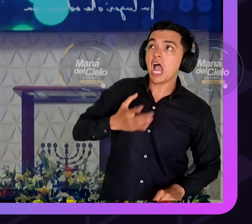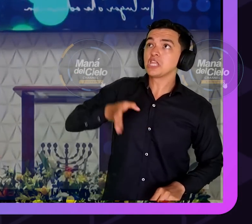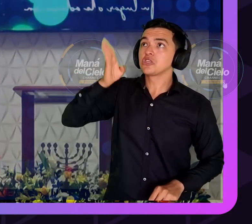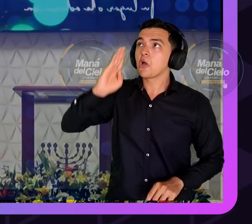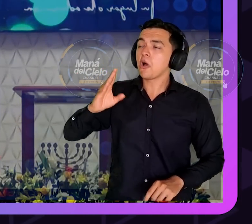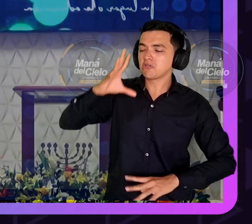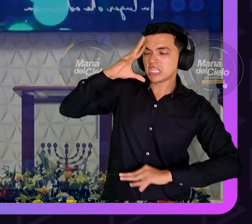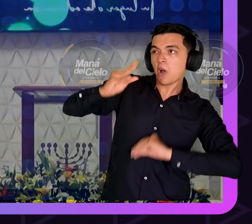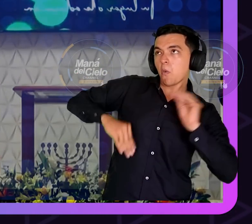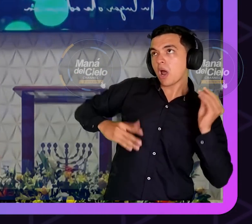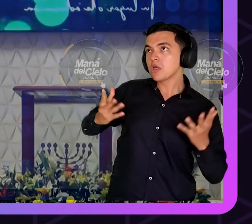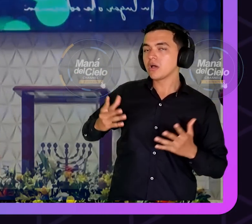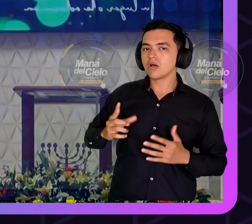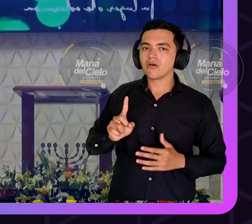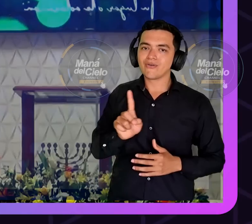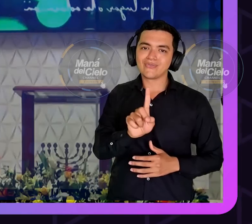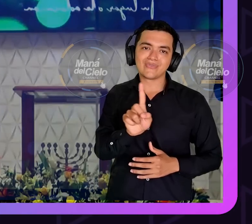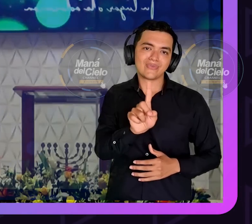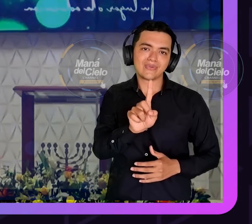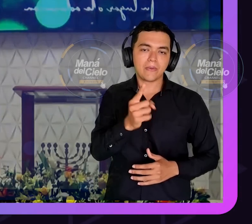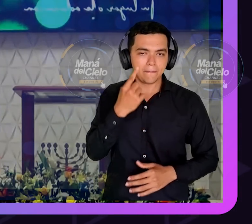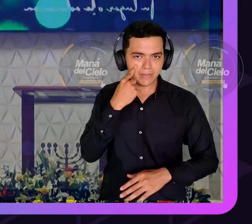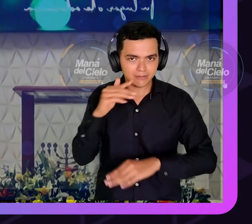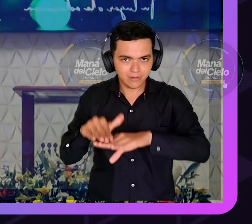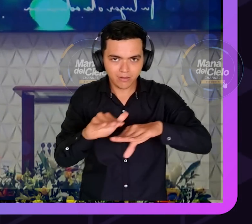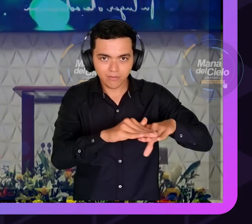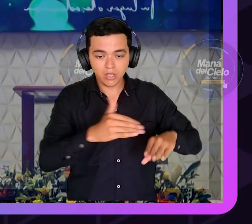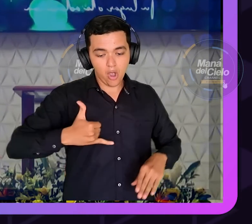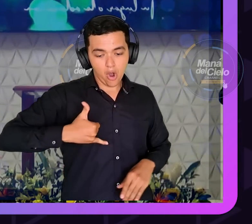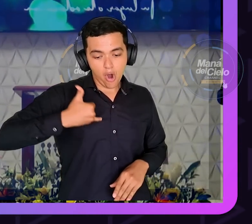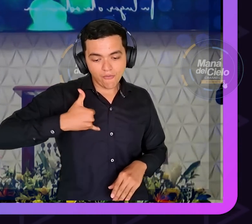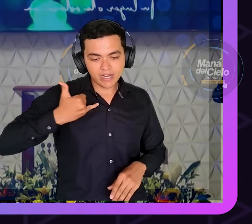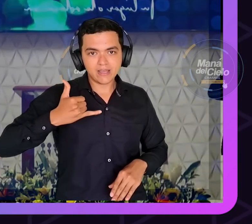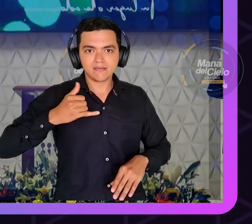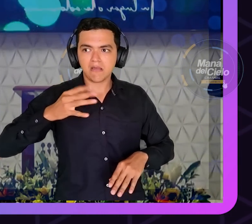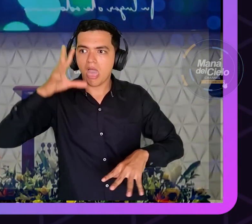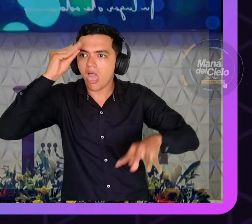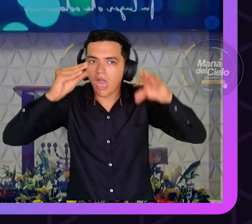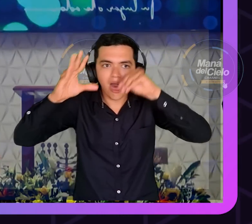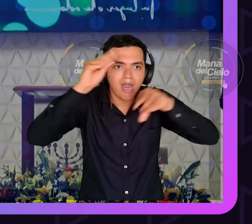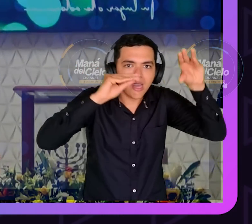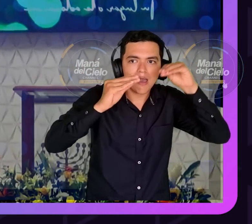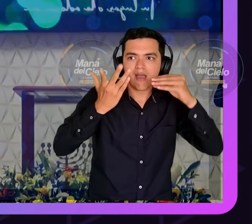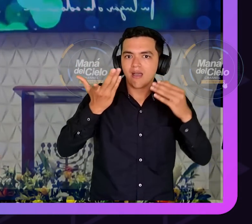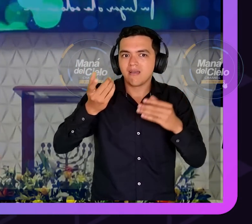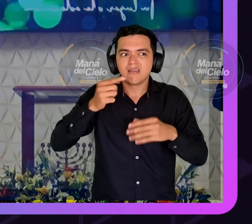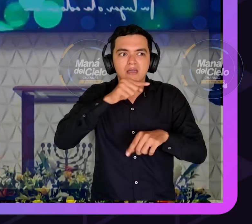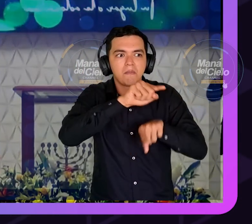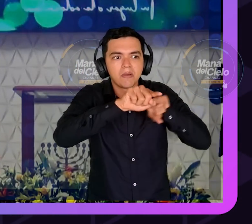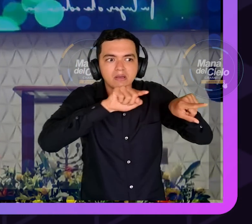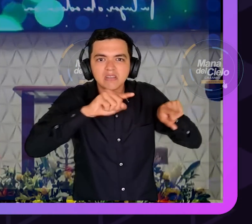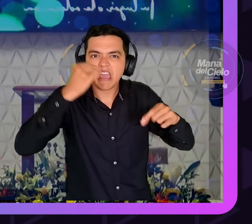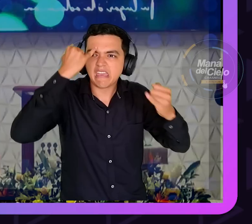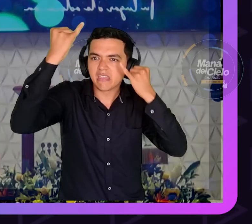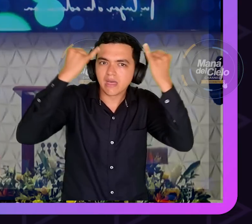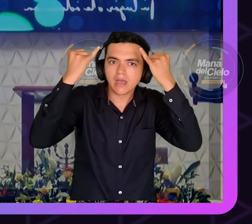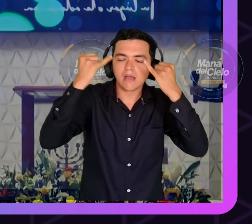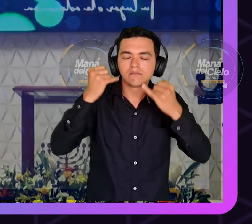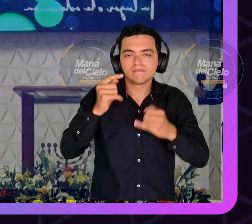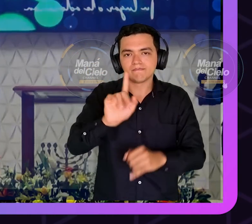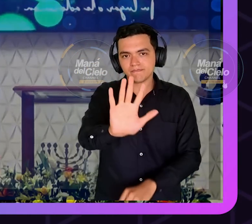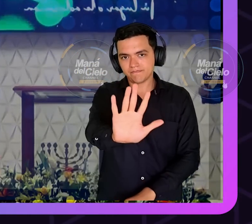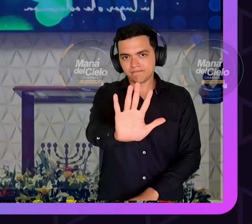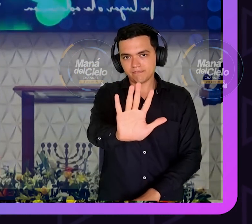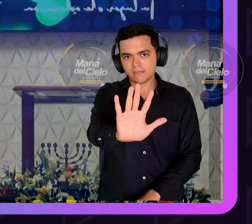les gusta saber no pueden seguir creyendo en la Biblia como si fuera un libro bonito agradable de historias lindas